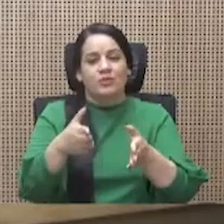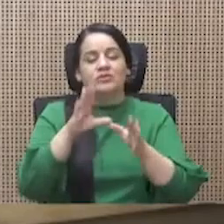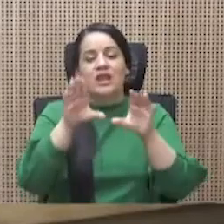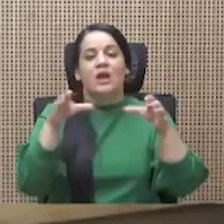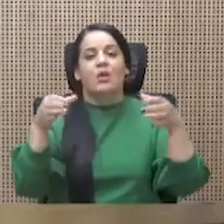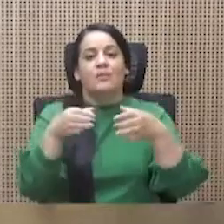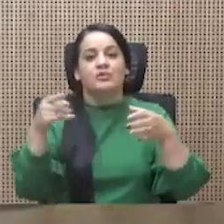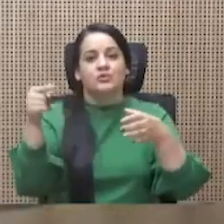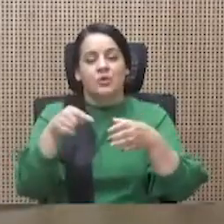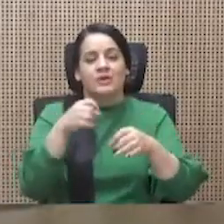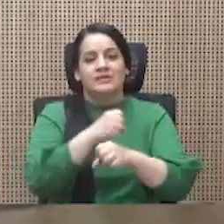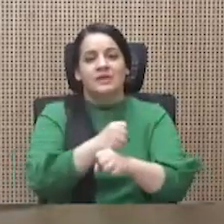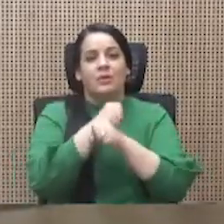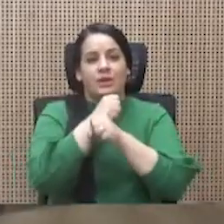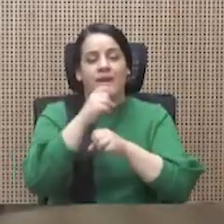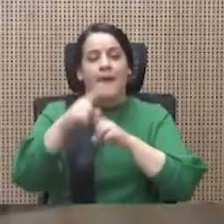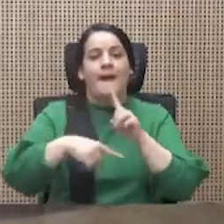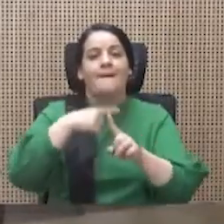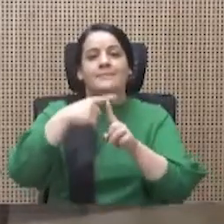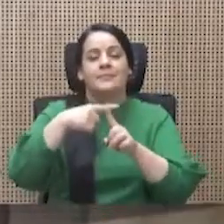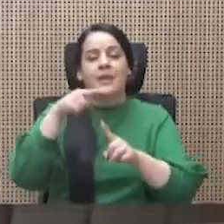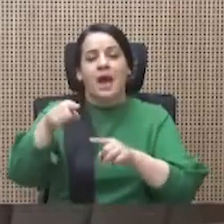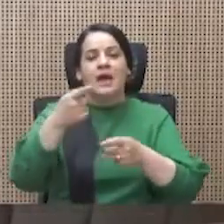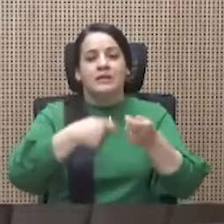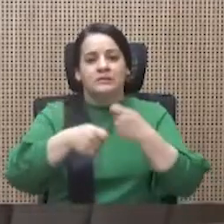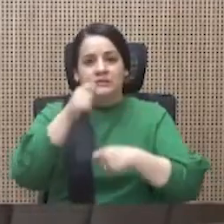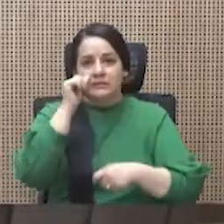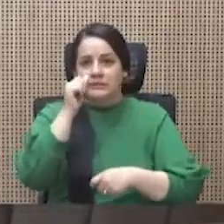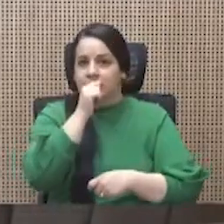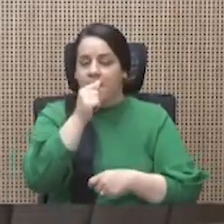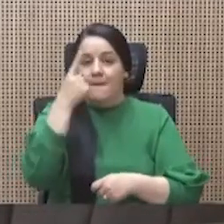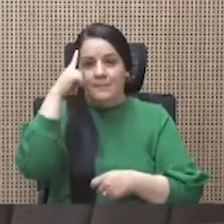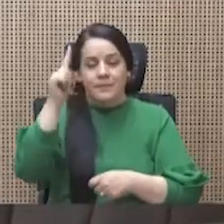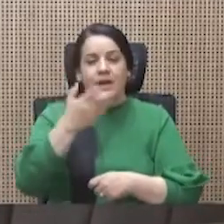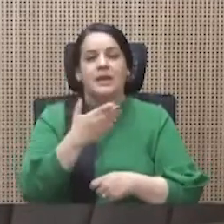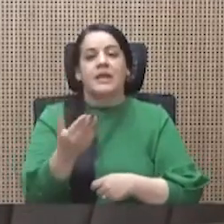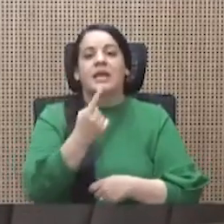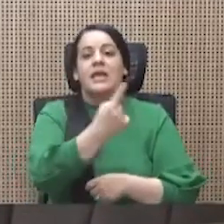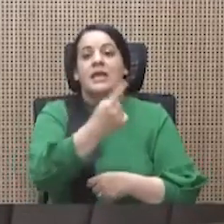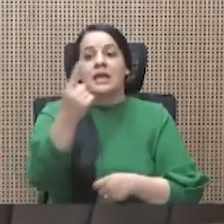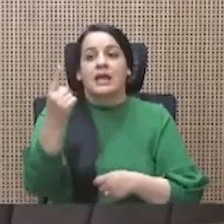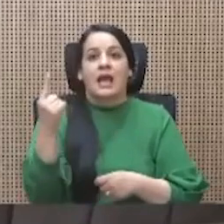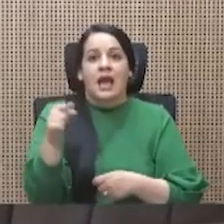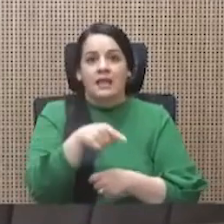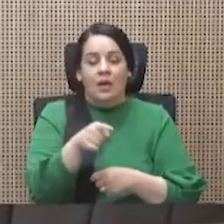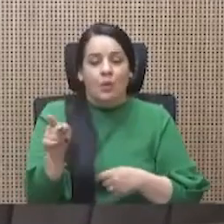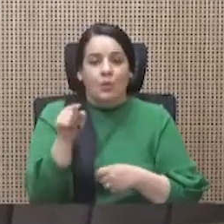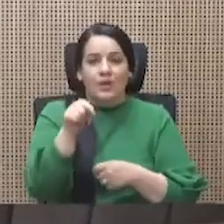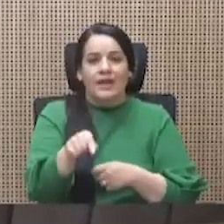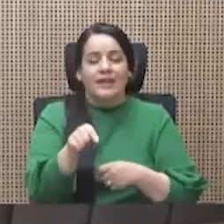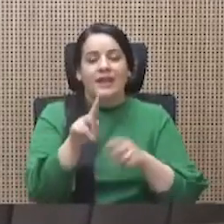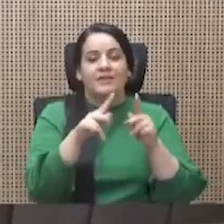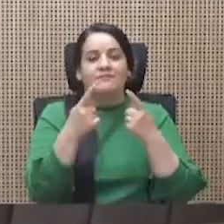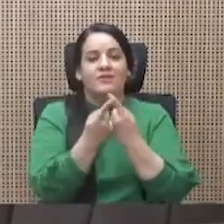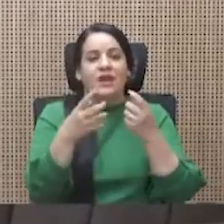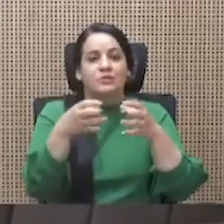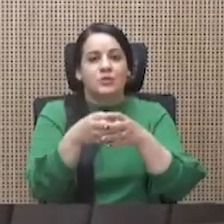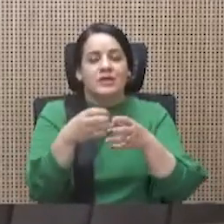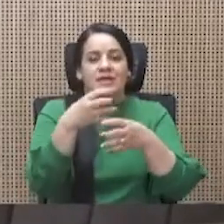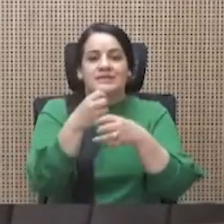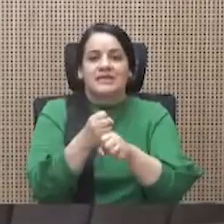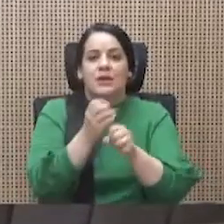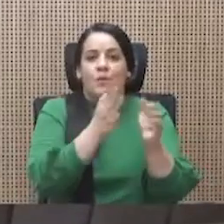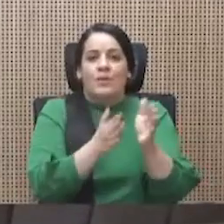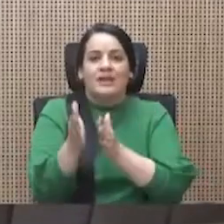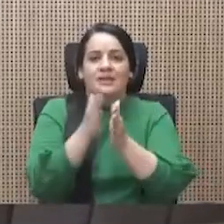Seguridad y Narcotráfico para efectos de que cada una de las fracciones hiciera un planteamiento de por lo